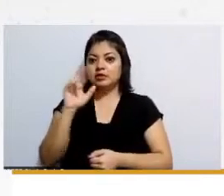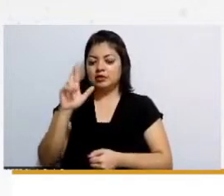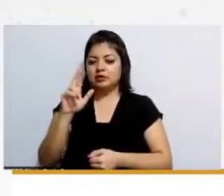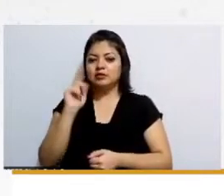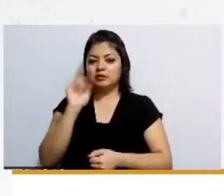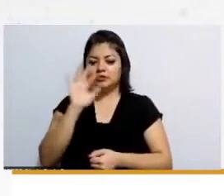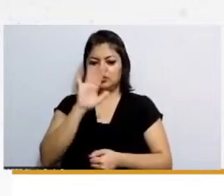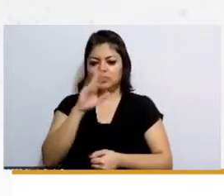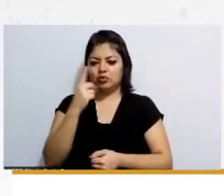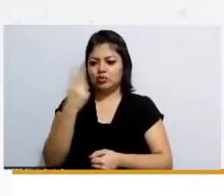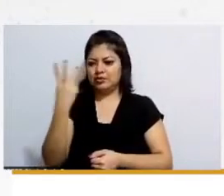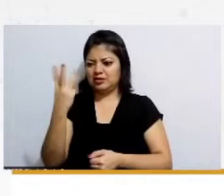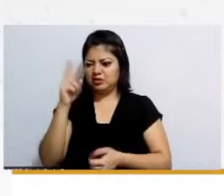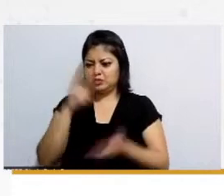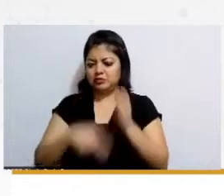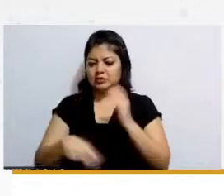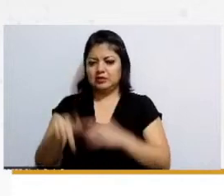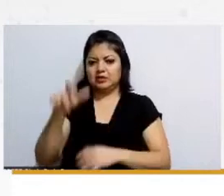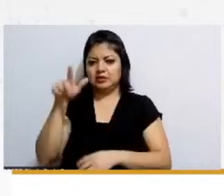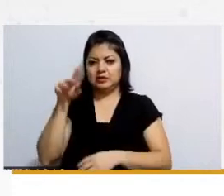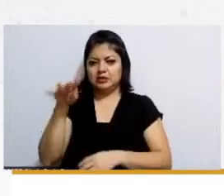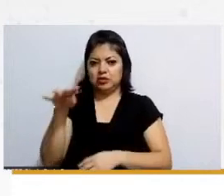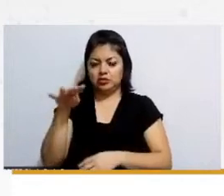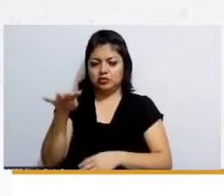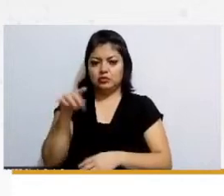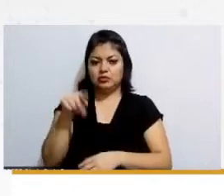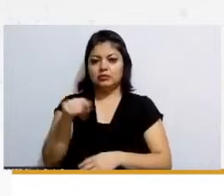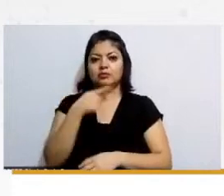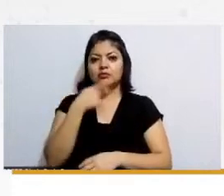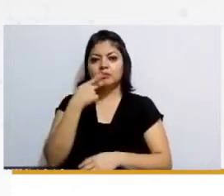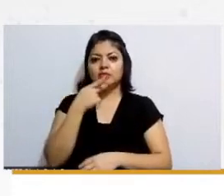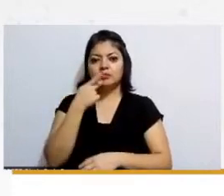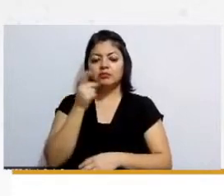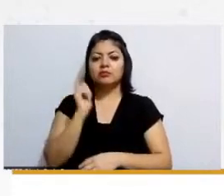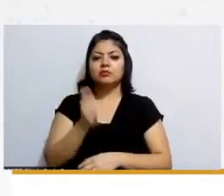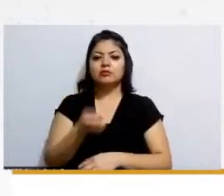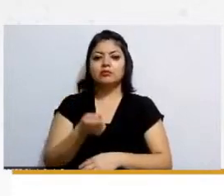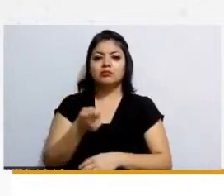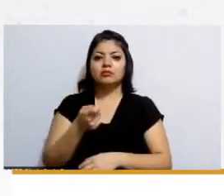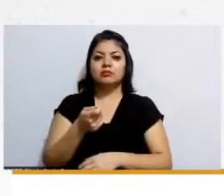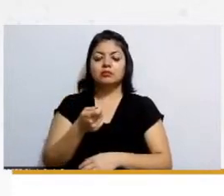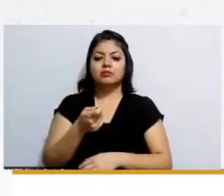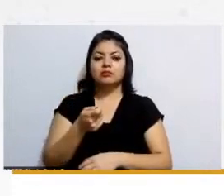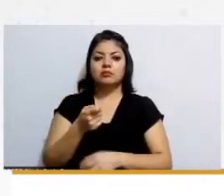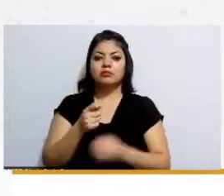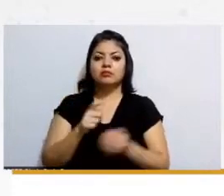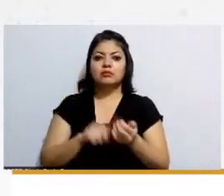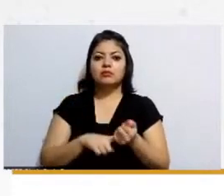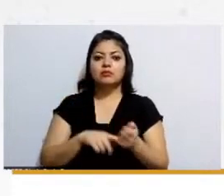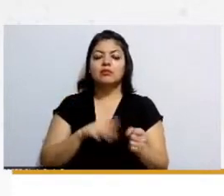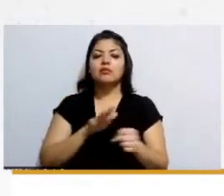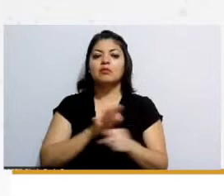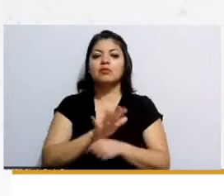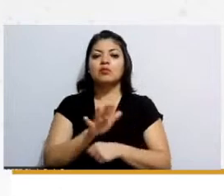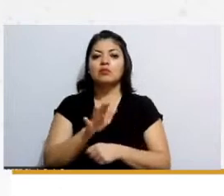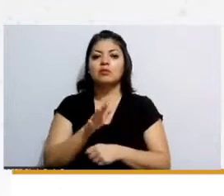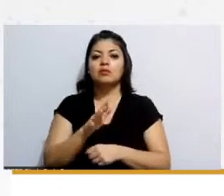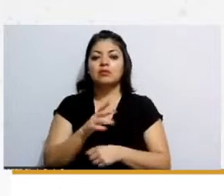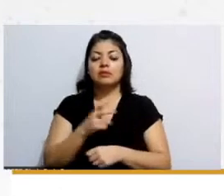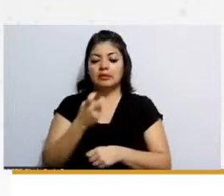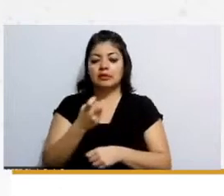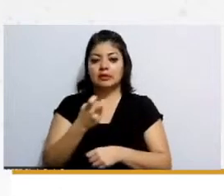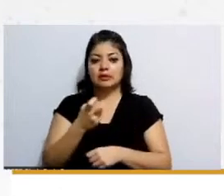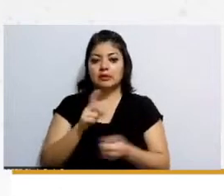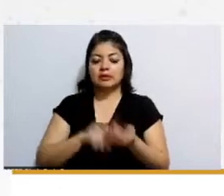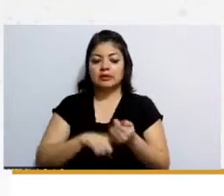bueno aquí se las voy a decir como lo que lo muy práctico esto es mucho más resumido que las anteriores